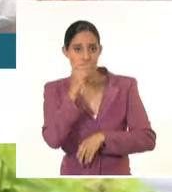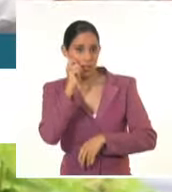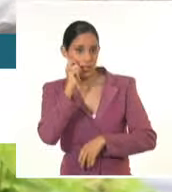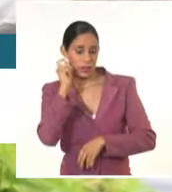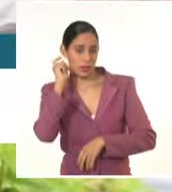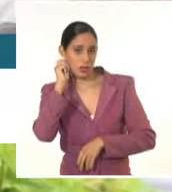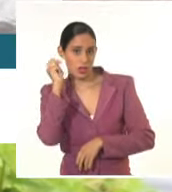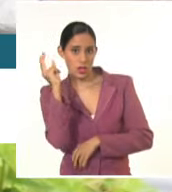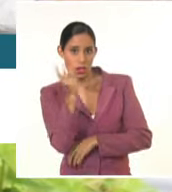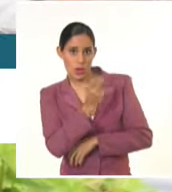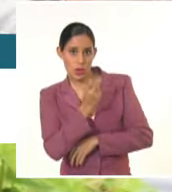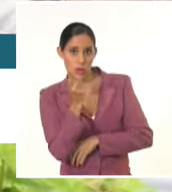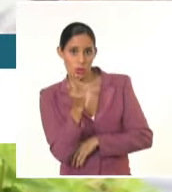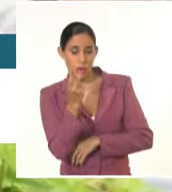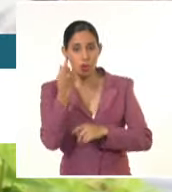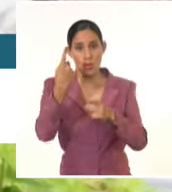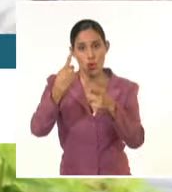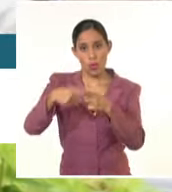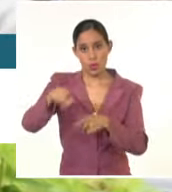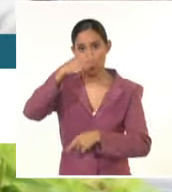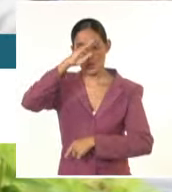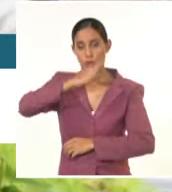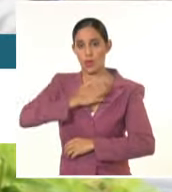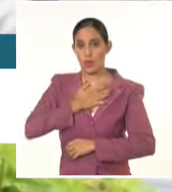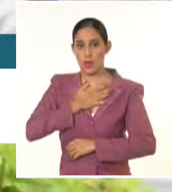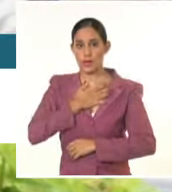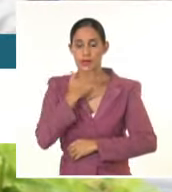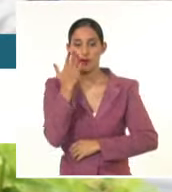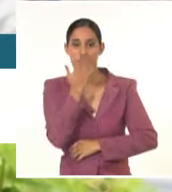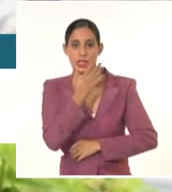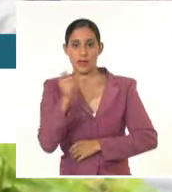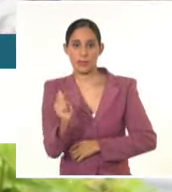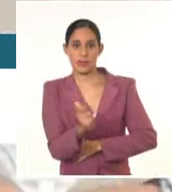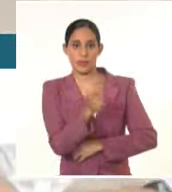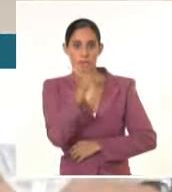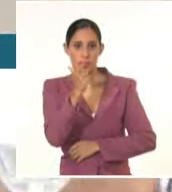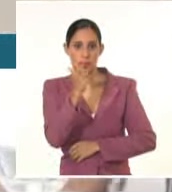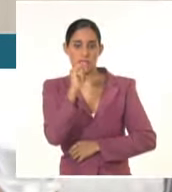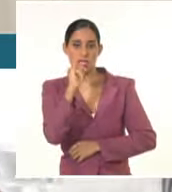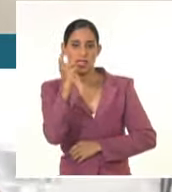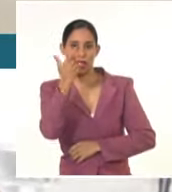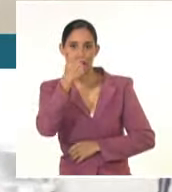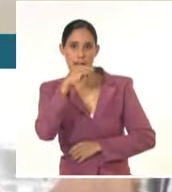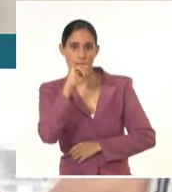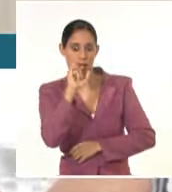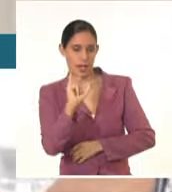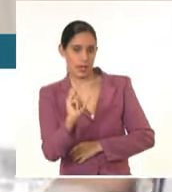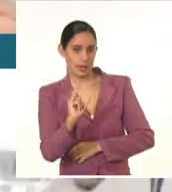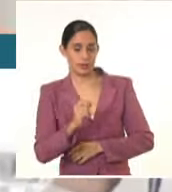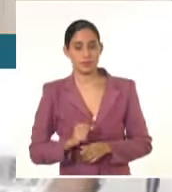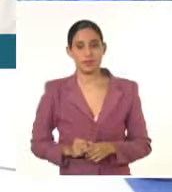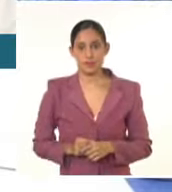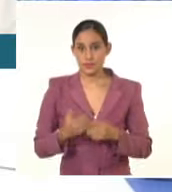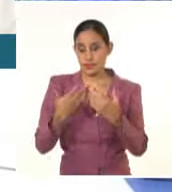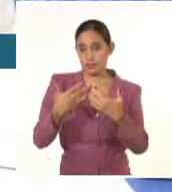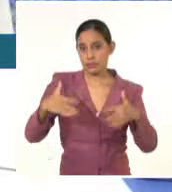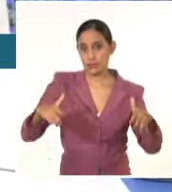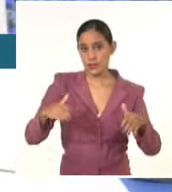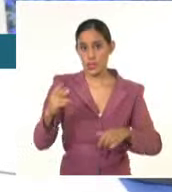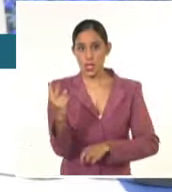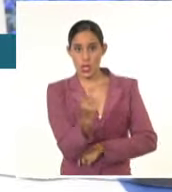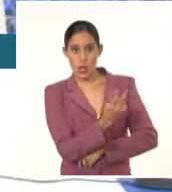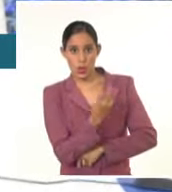Carrasco, mientras que por la cubana lo hizo la vicepresidenta del ICAI, Janine Martínez. Durante la ceremonia, ambos lados